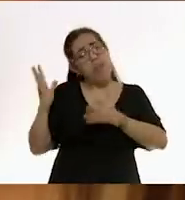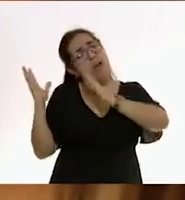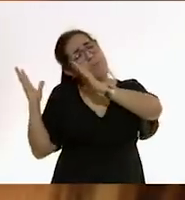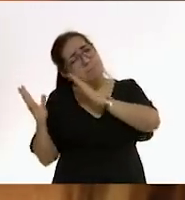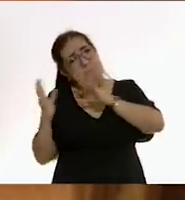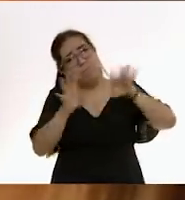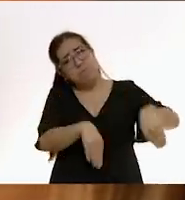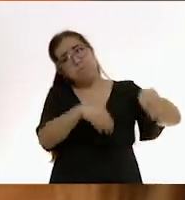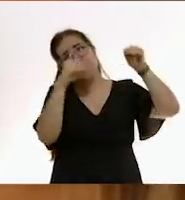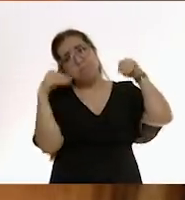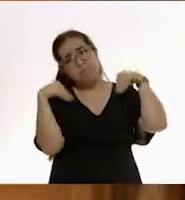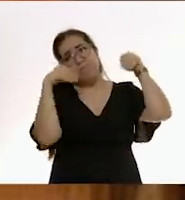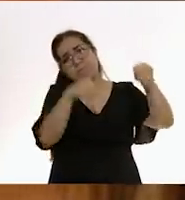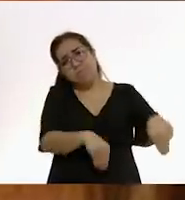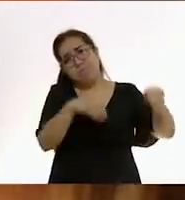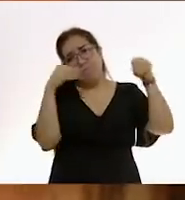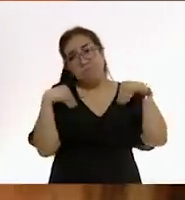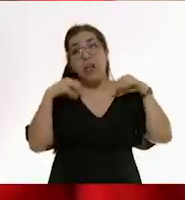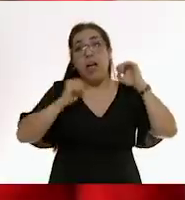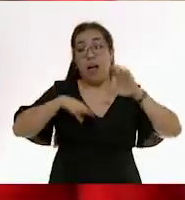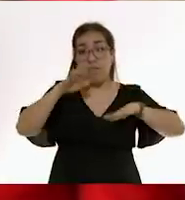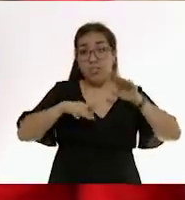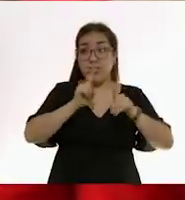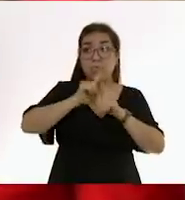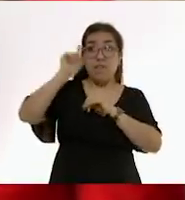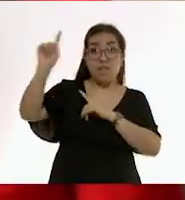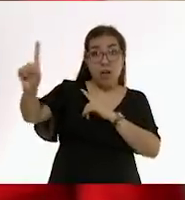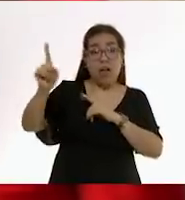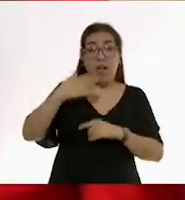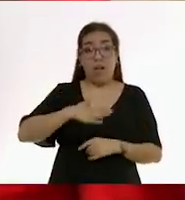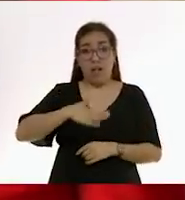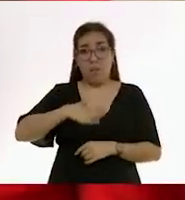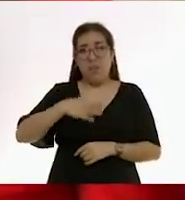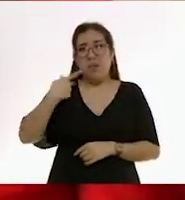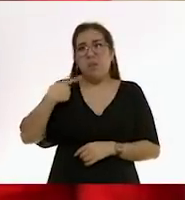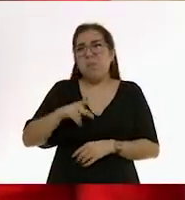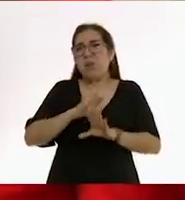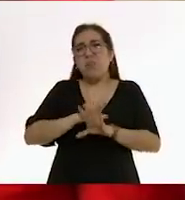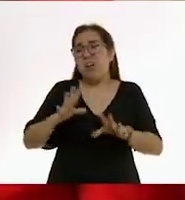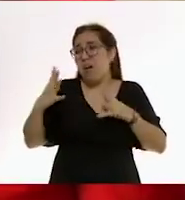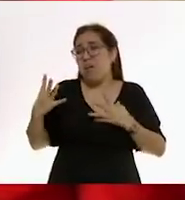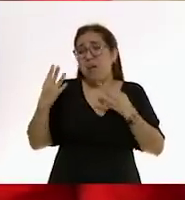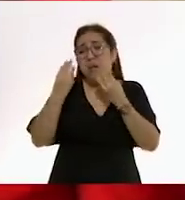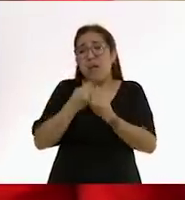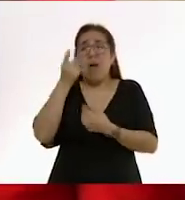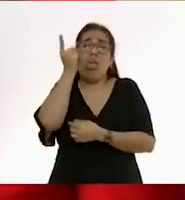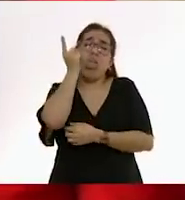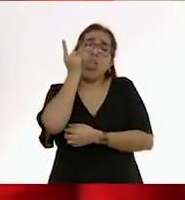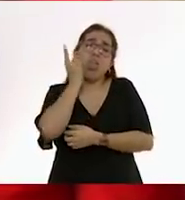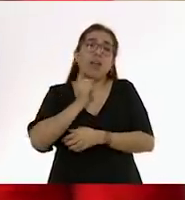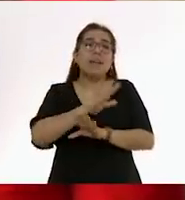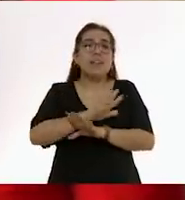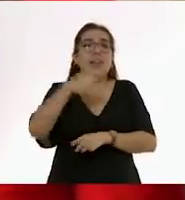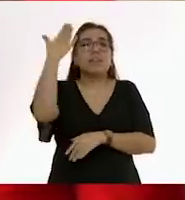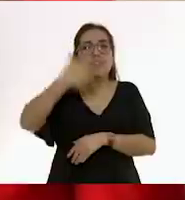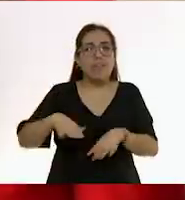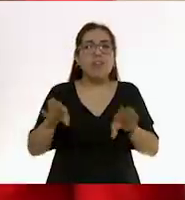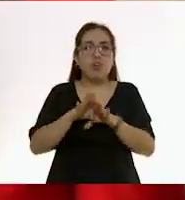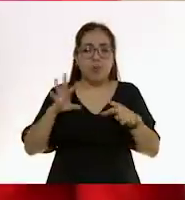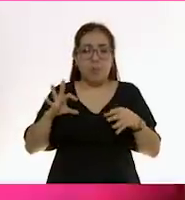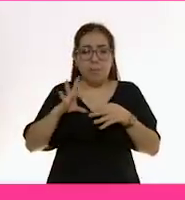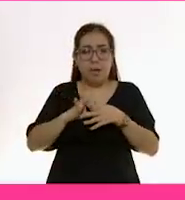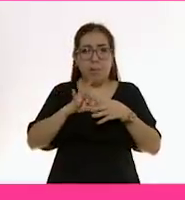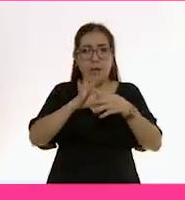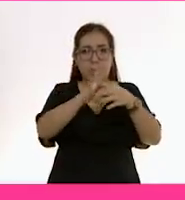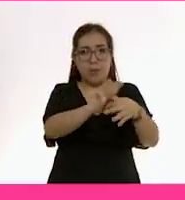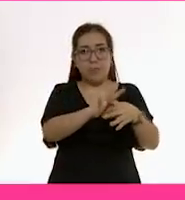se tapa, se destapa, a veces hasta vas al baño. Sin embargo, como llevamos toda una vida durmiendo, somos bastante buenos y ladro fases. El sueño del